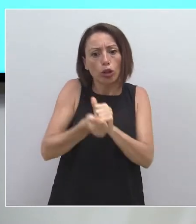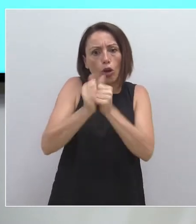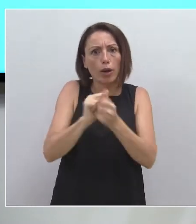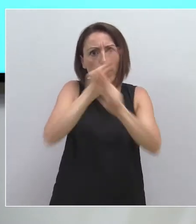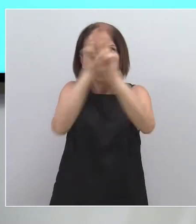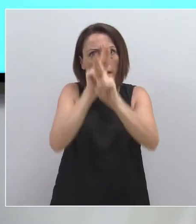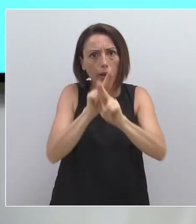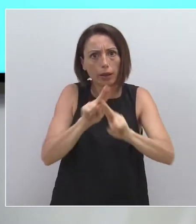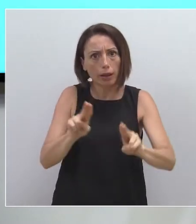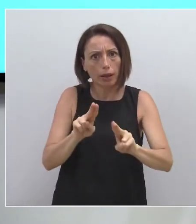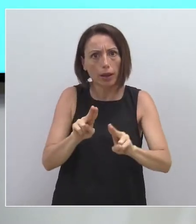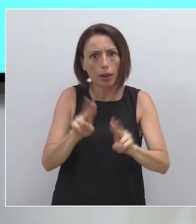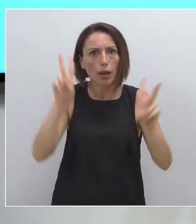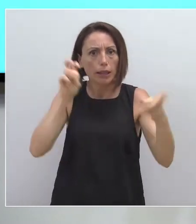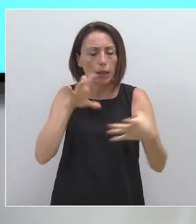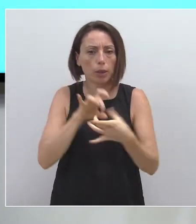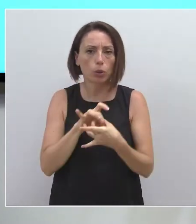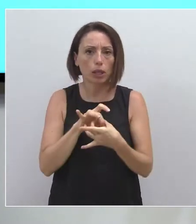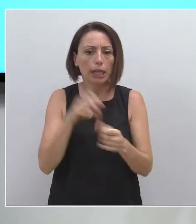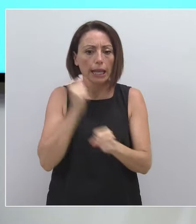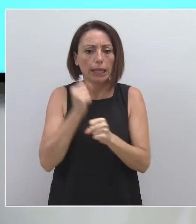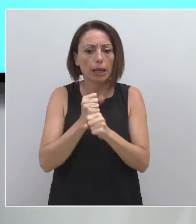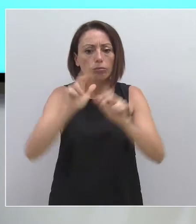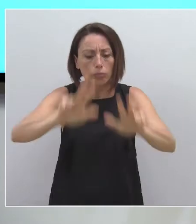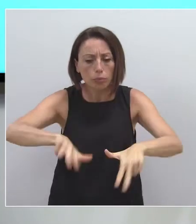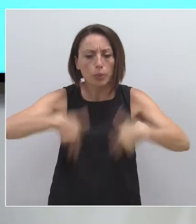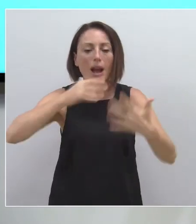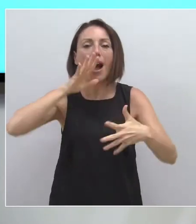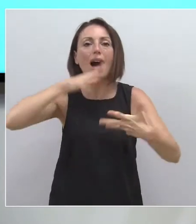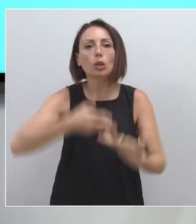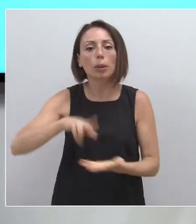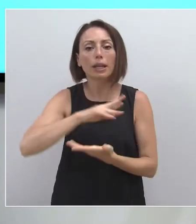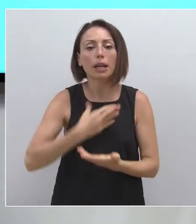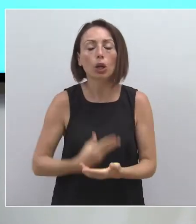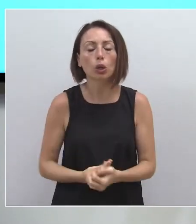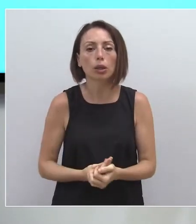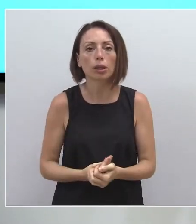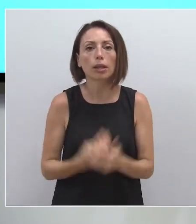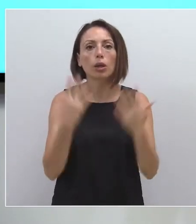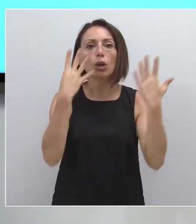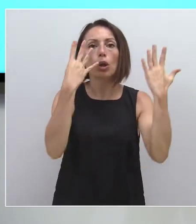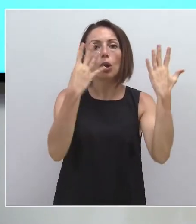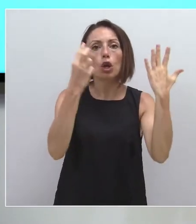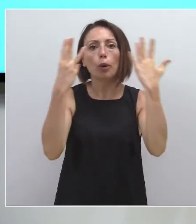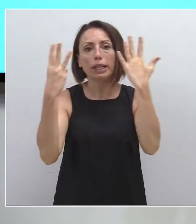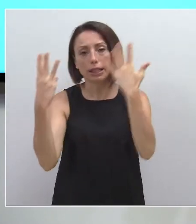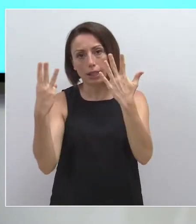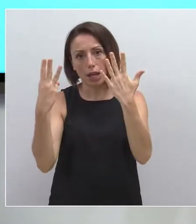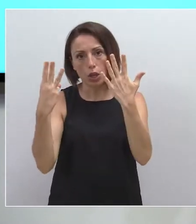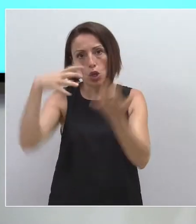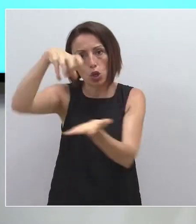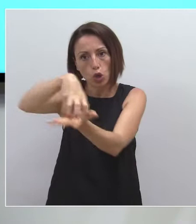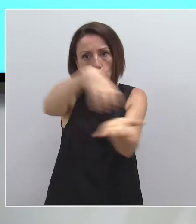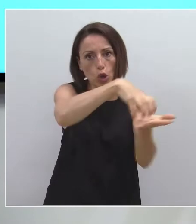internacional en esta materia. Una labor que nos permite contar actualmente en región de Murcia con 98 estaciones de depuración